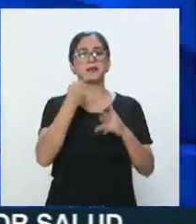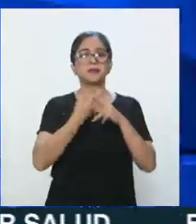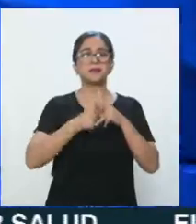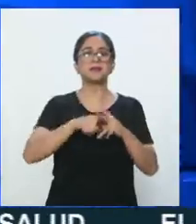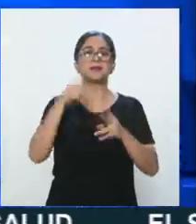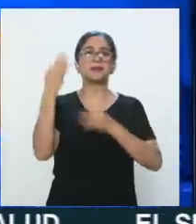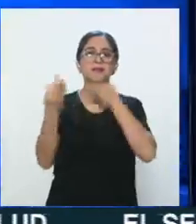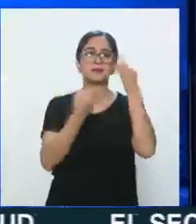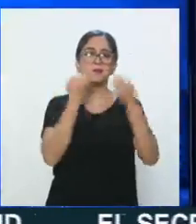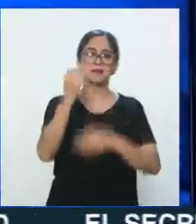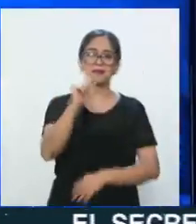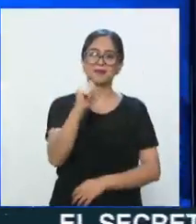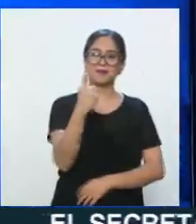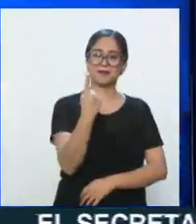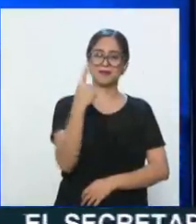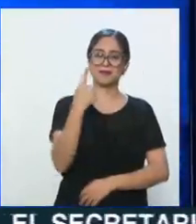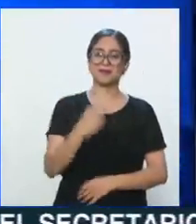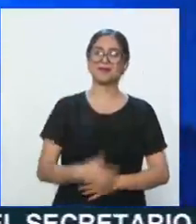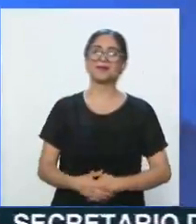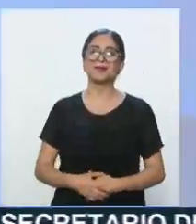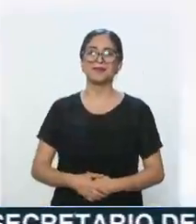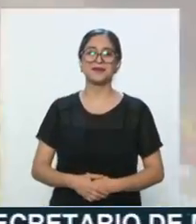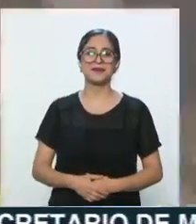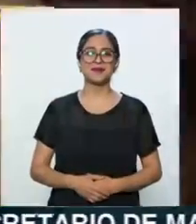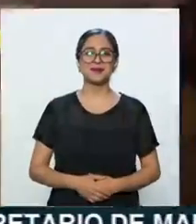informativo. Esto es 21 Noticias.